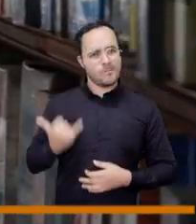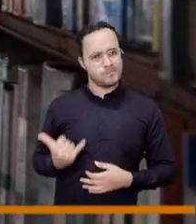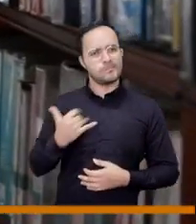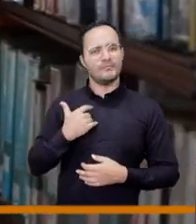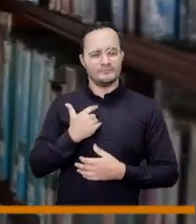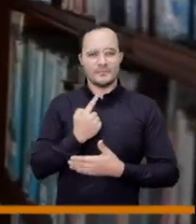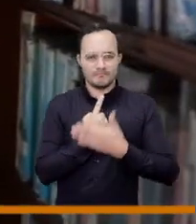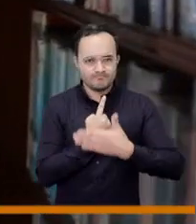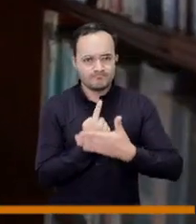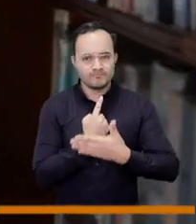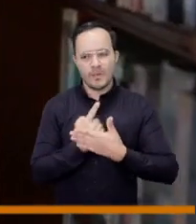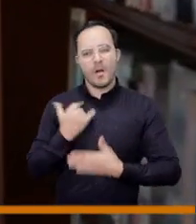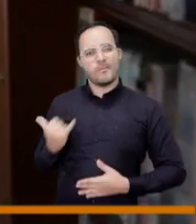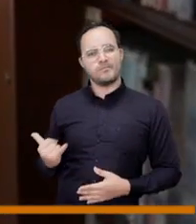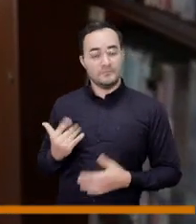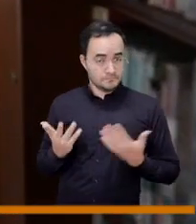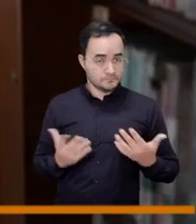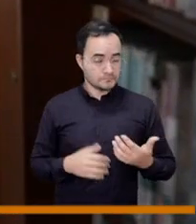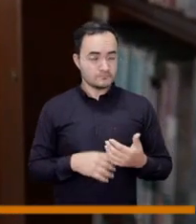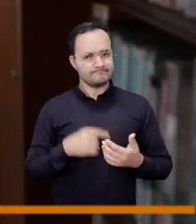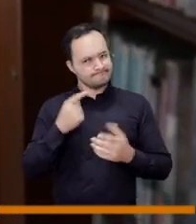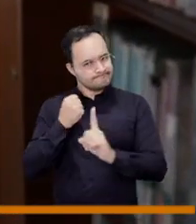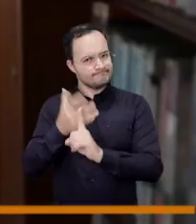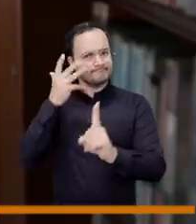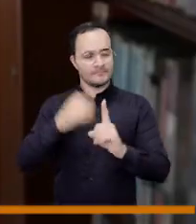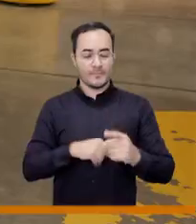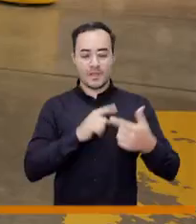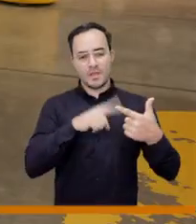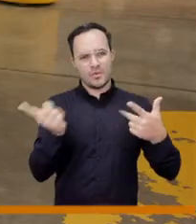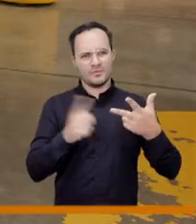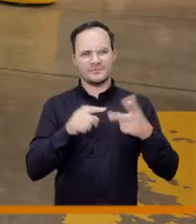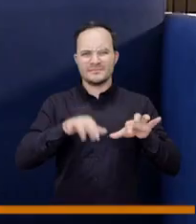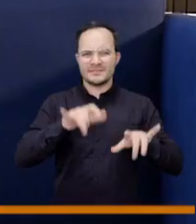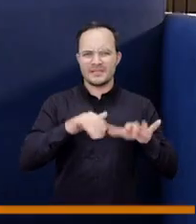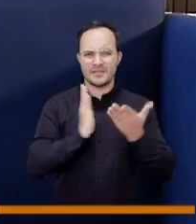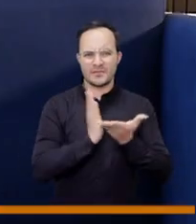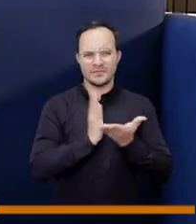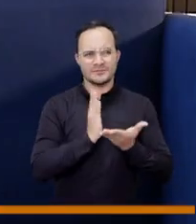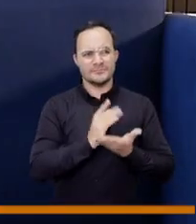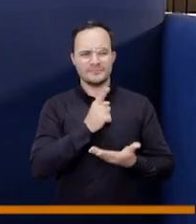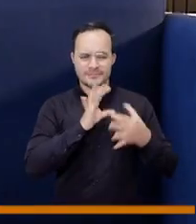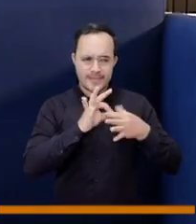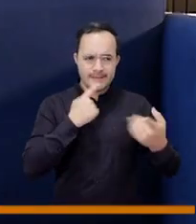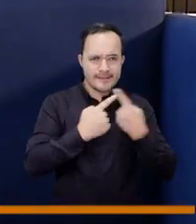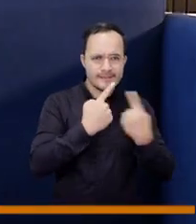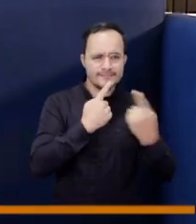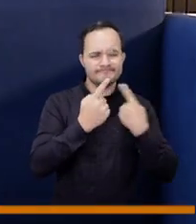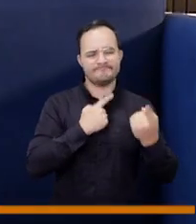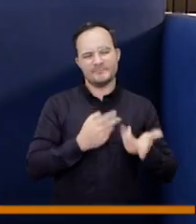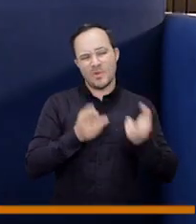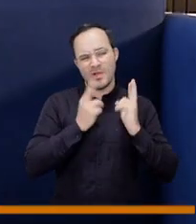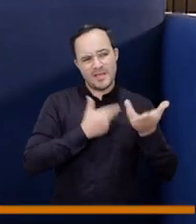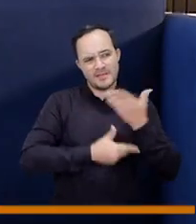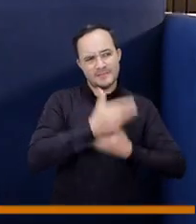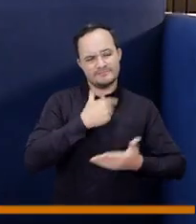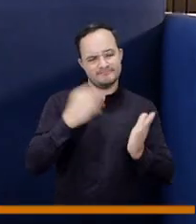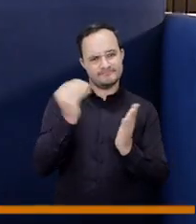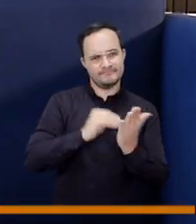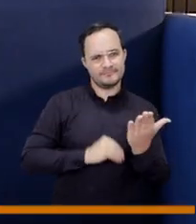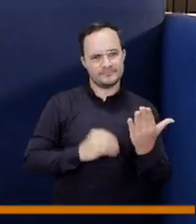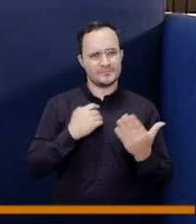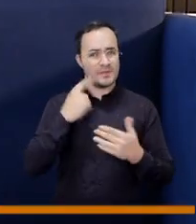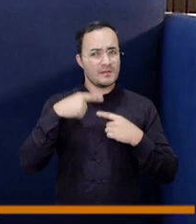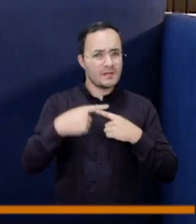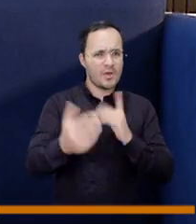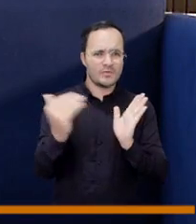con una condición de autismo pero además estamos sentado con la secretaría de educación porque vivimos cosas que no queremos volver a vivir este año